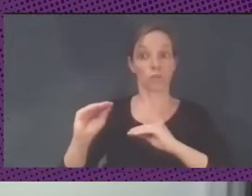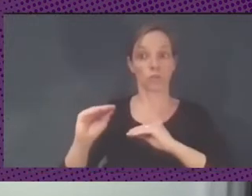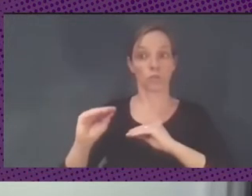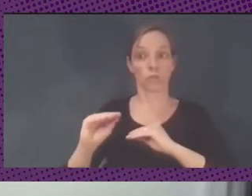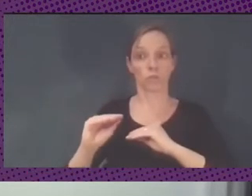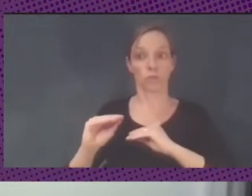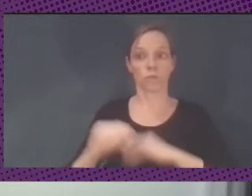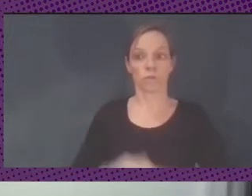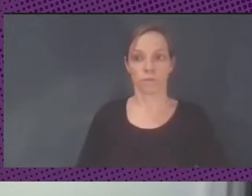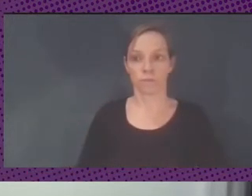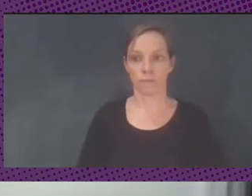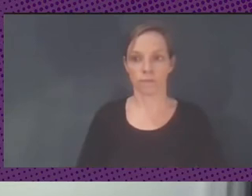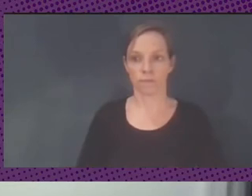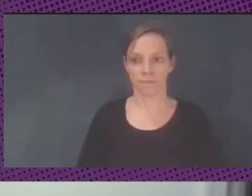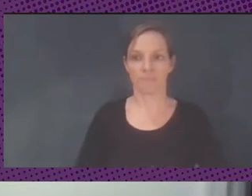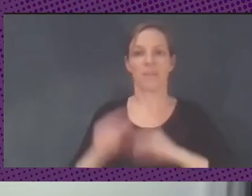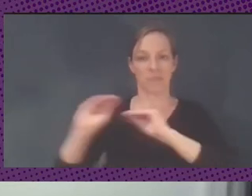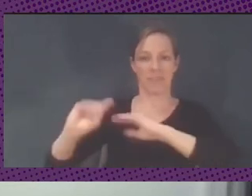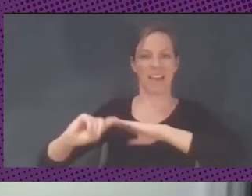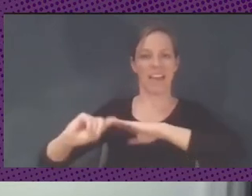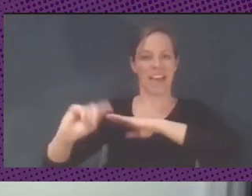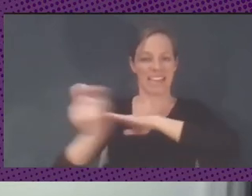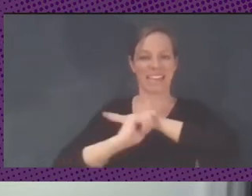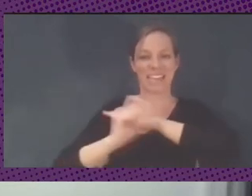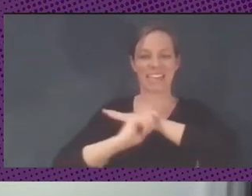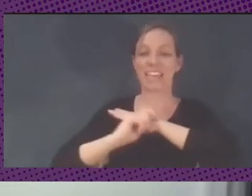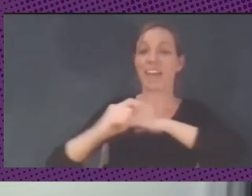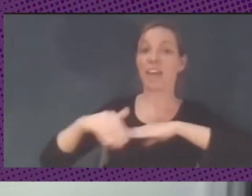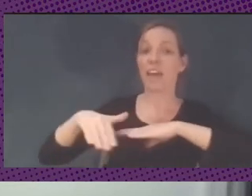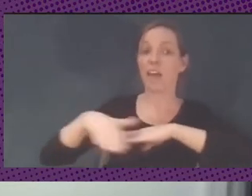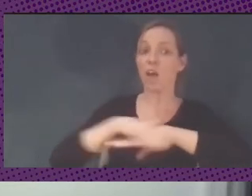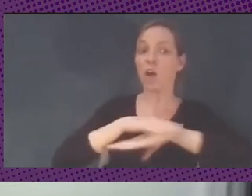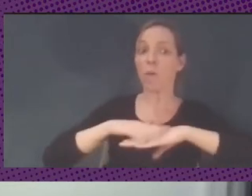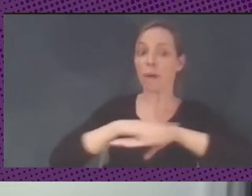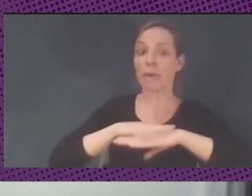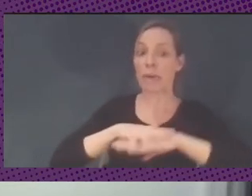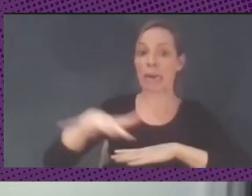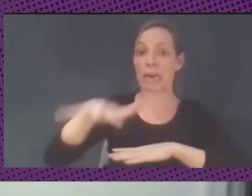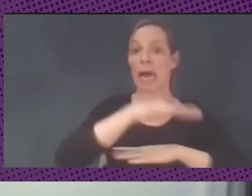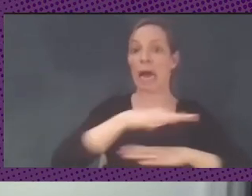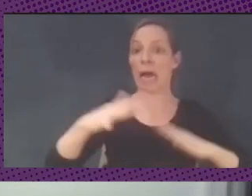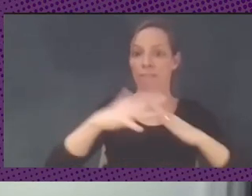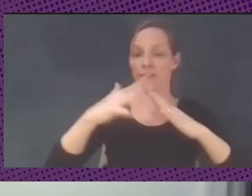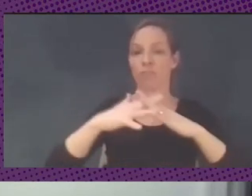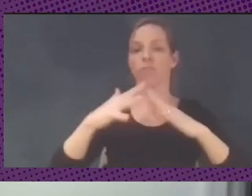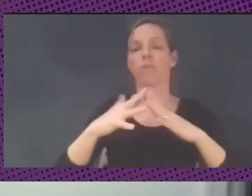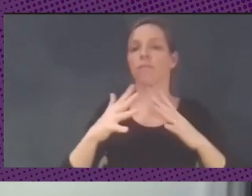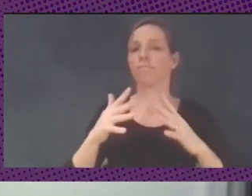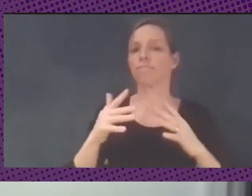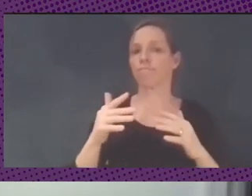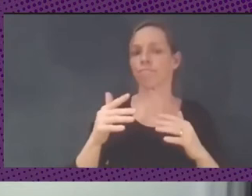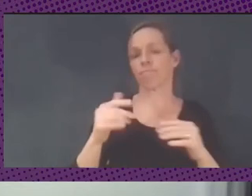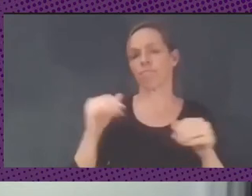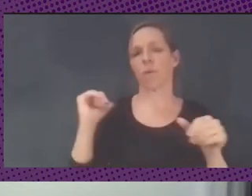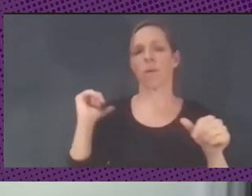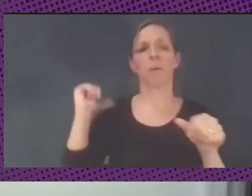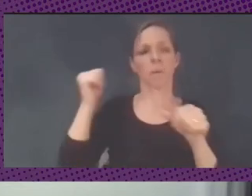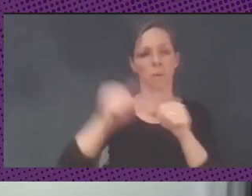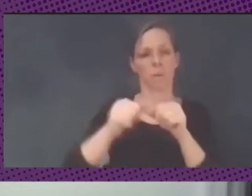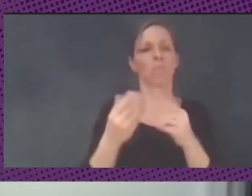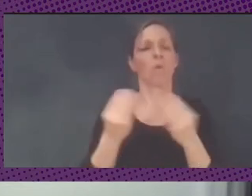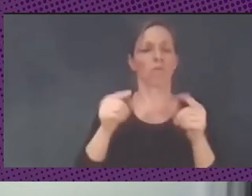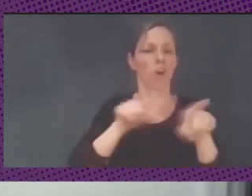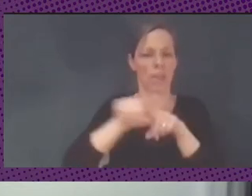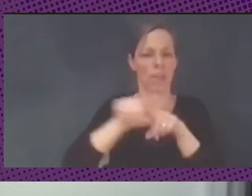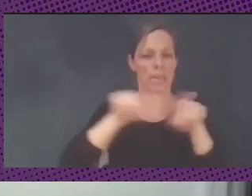el espacio de infraestructura ha sido, bueno, hay muchas, han habido muchas críticas,